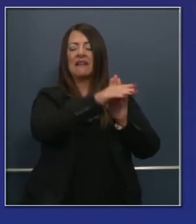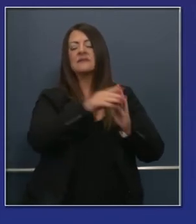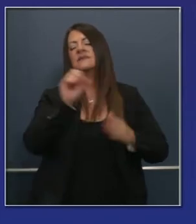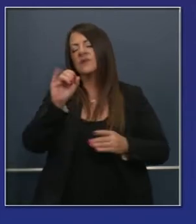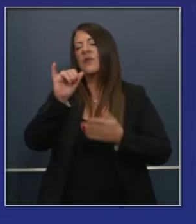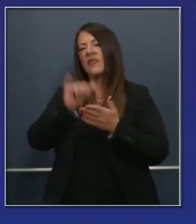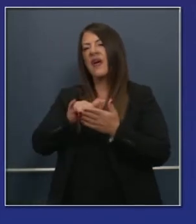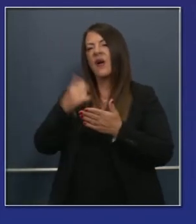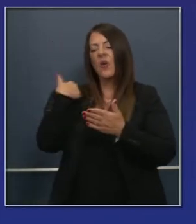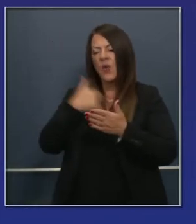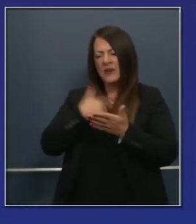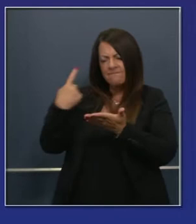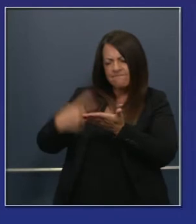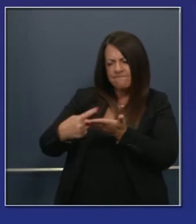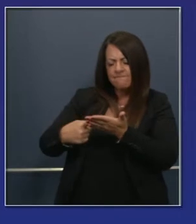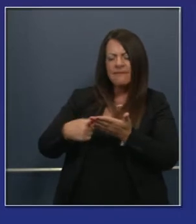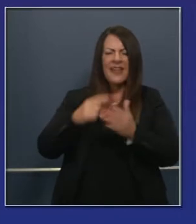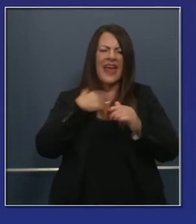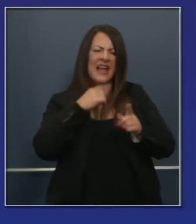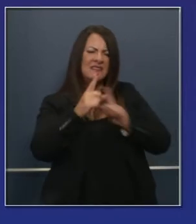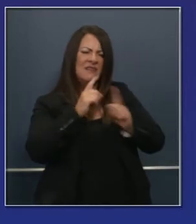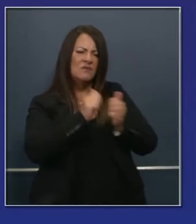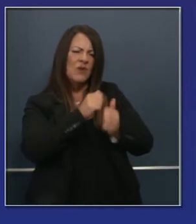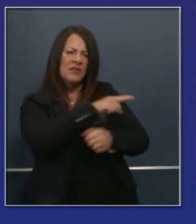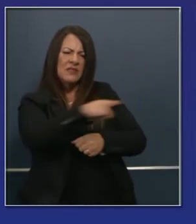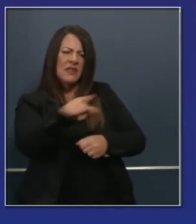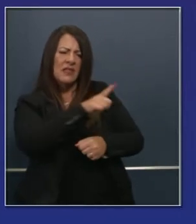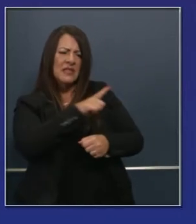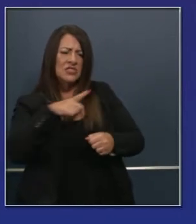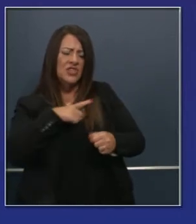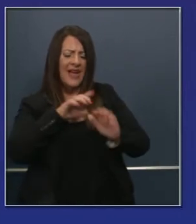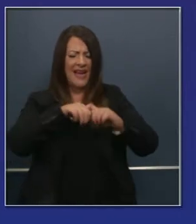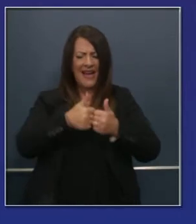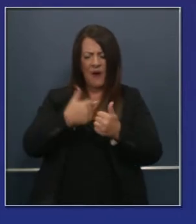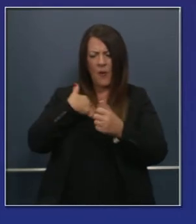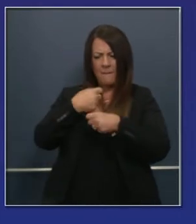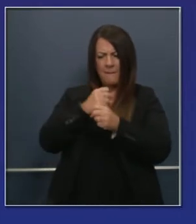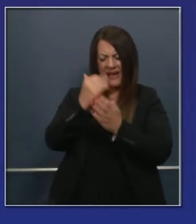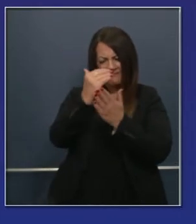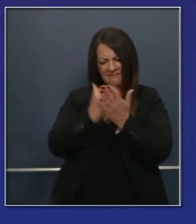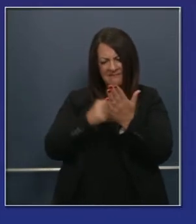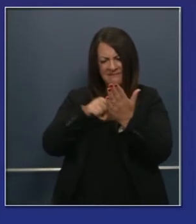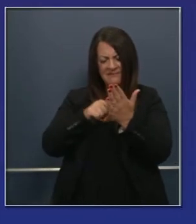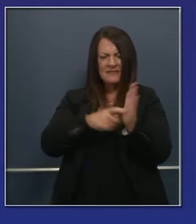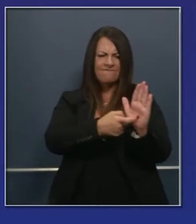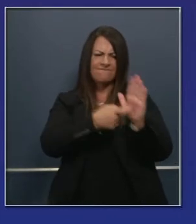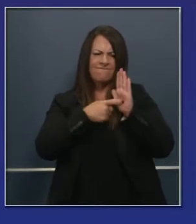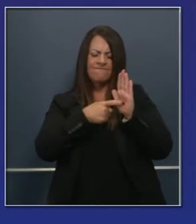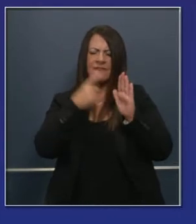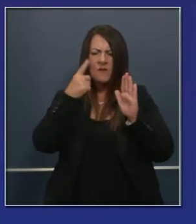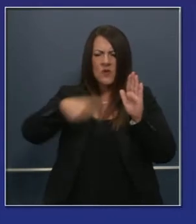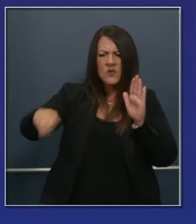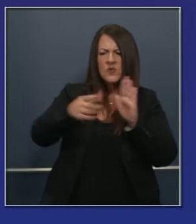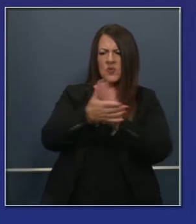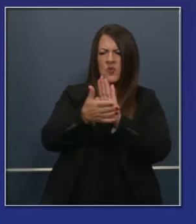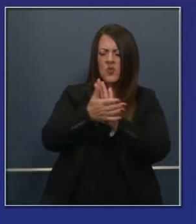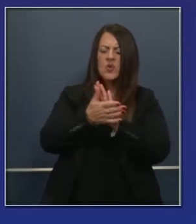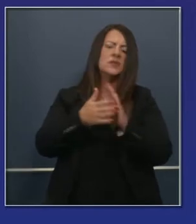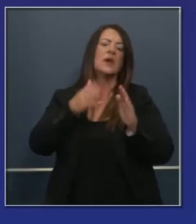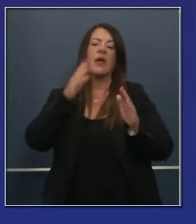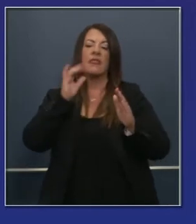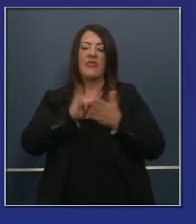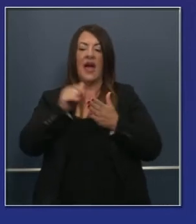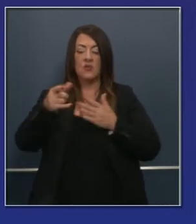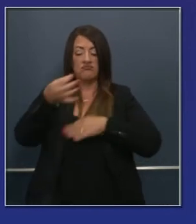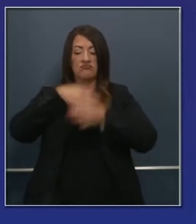protocolos, procesos, presupuestos para condicionar claramente los requisitos con fondos para que se le